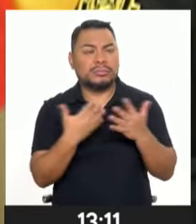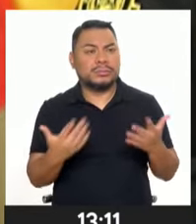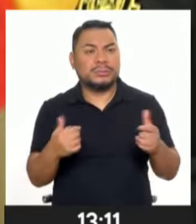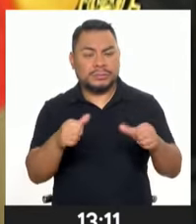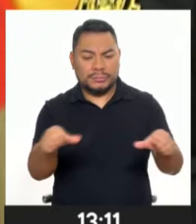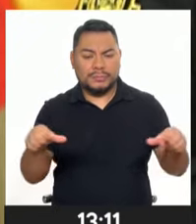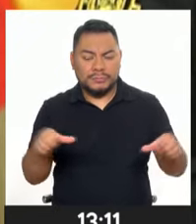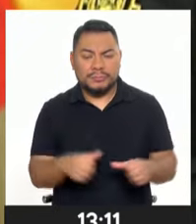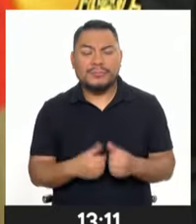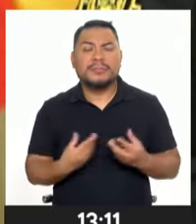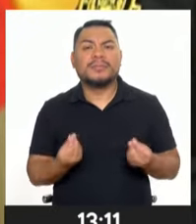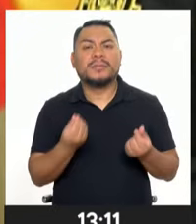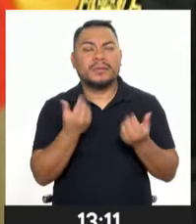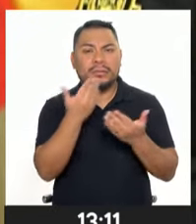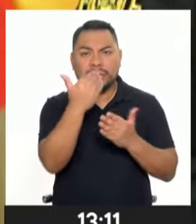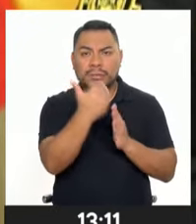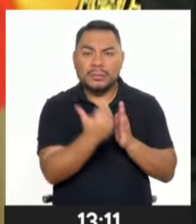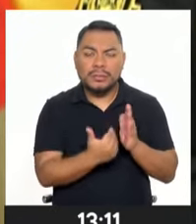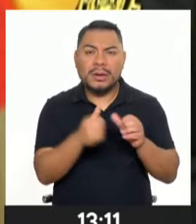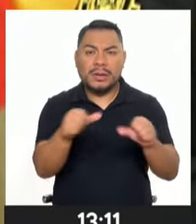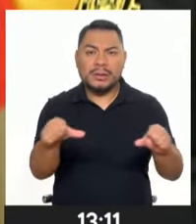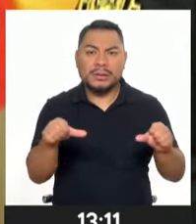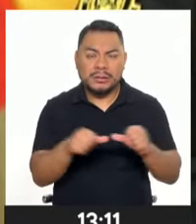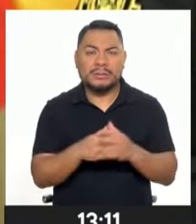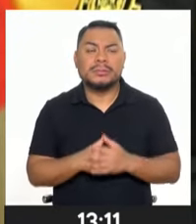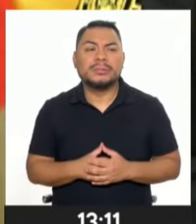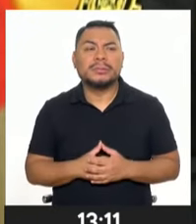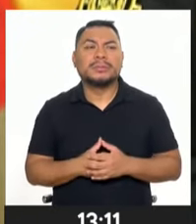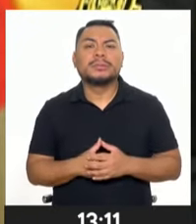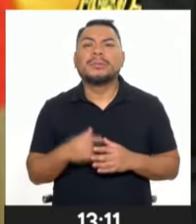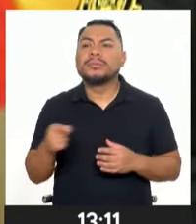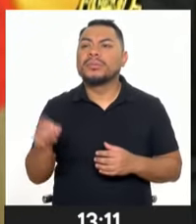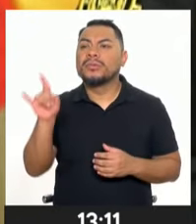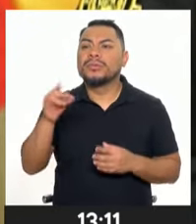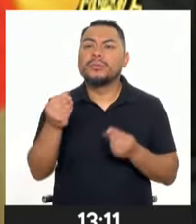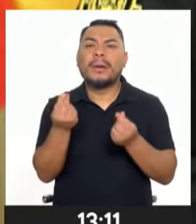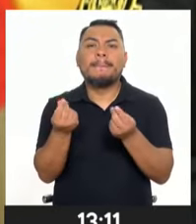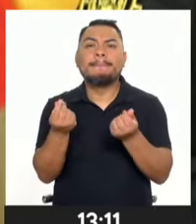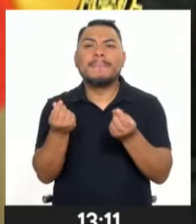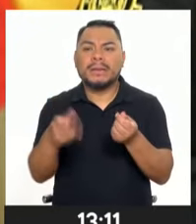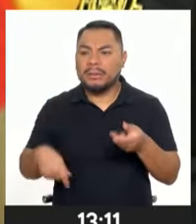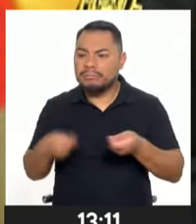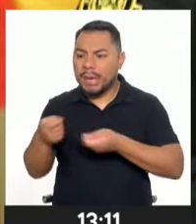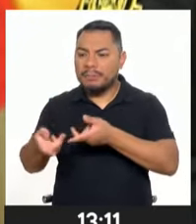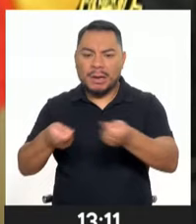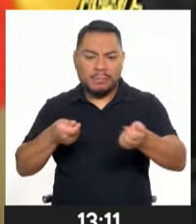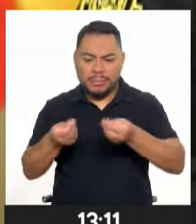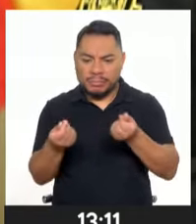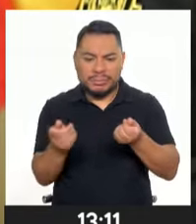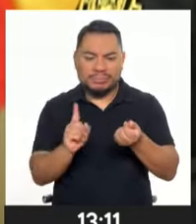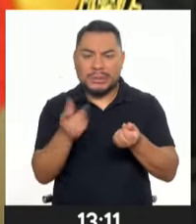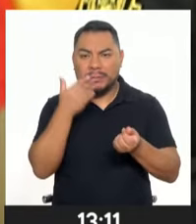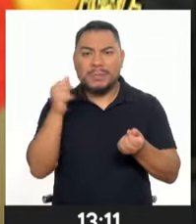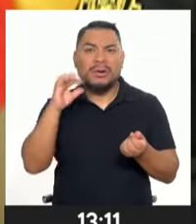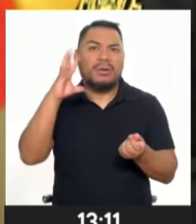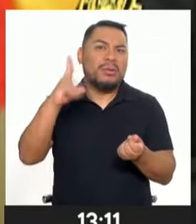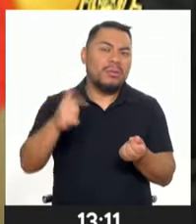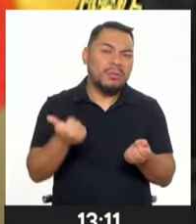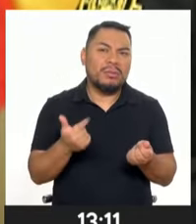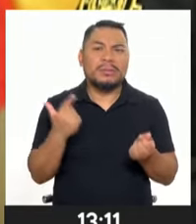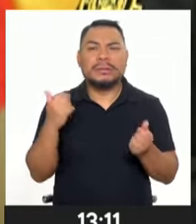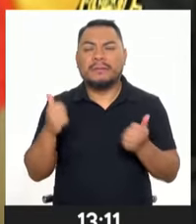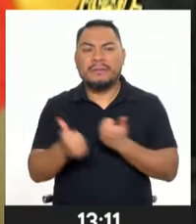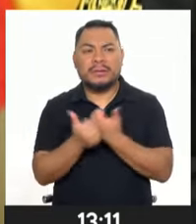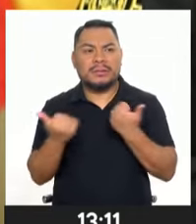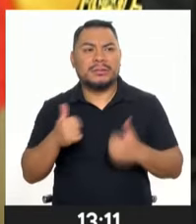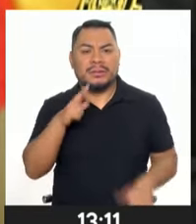contado de billetes, porque es un área que no usa mucho el efectivo, ¿ya?, el cash. Entonces, para evitar que una persona circule, pues, con